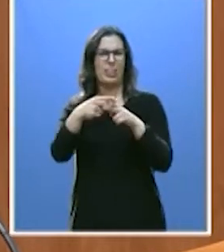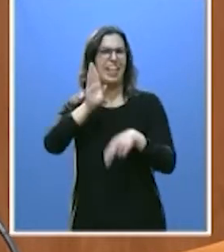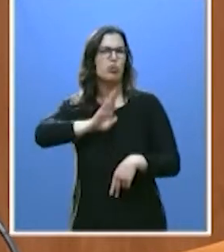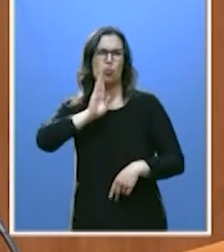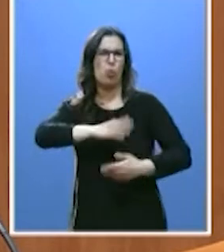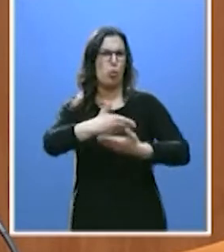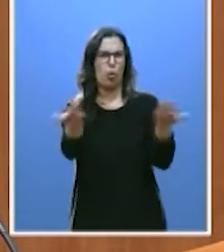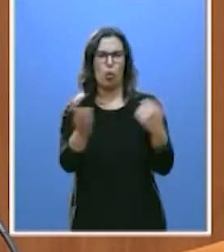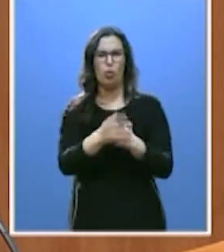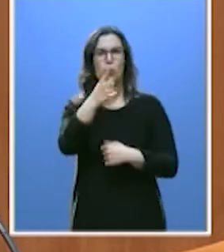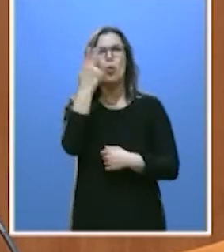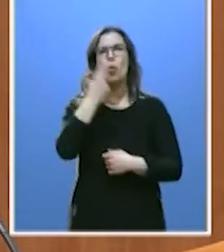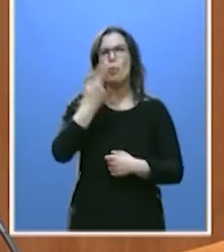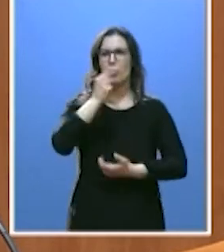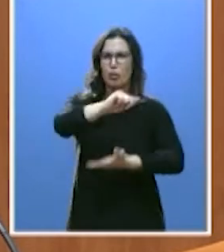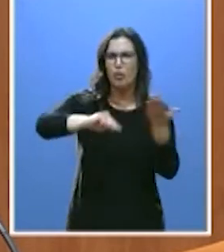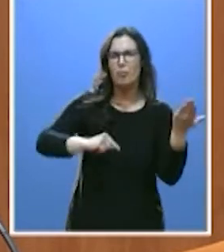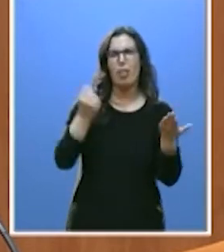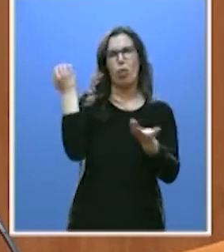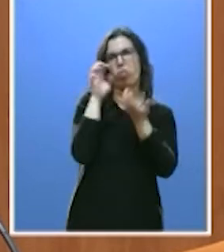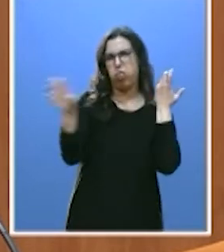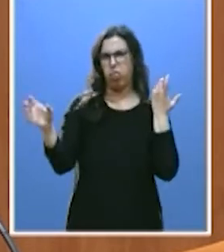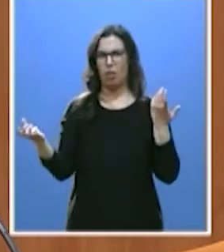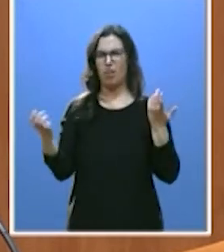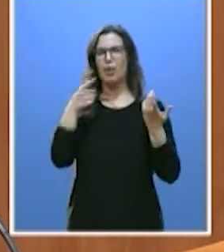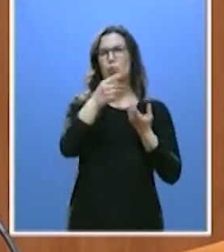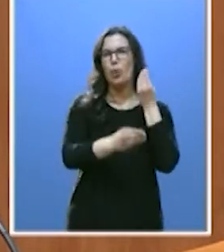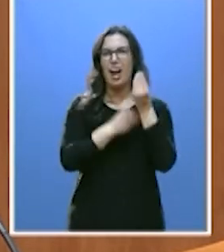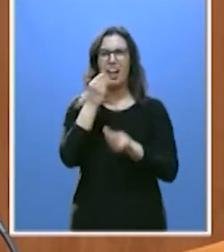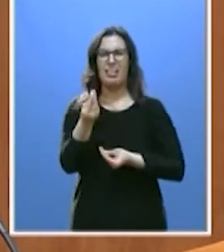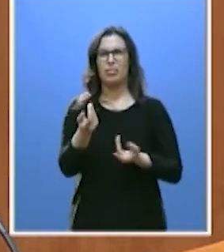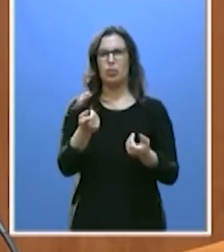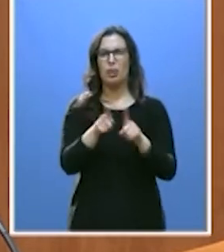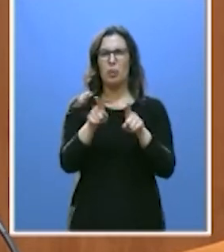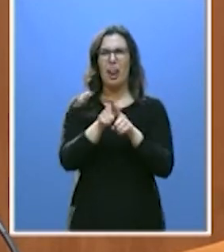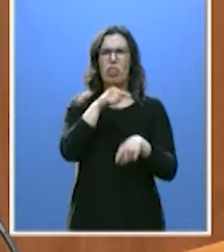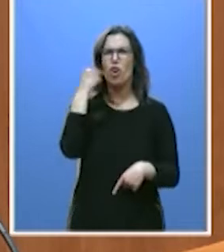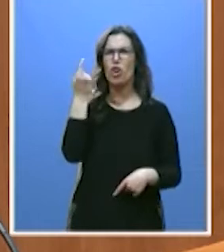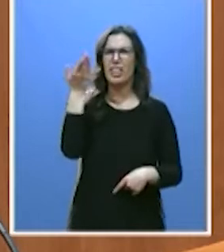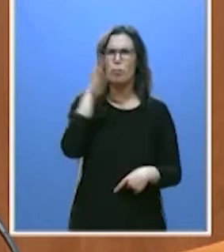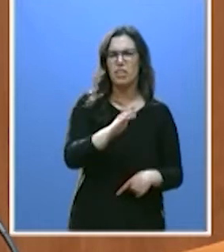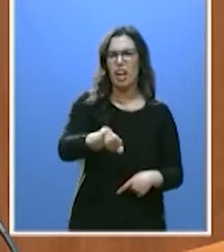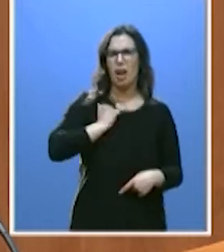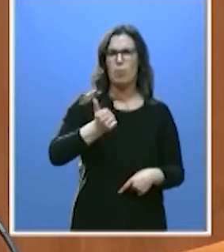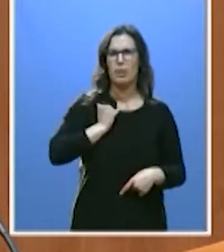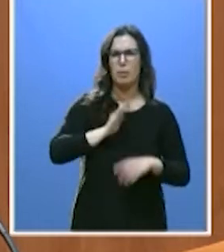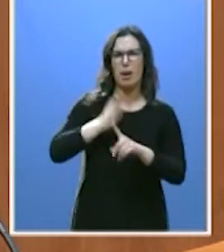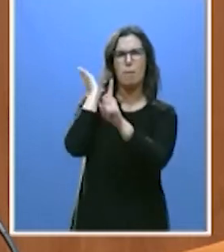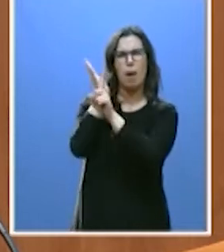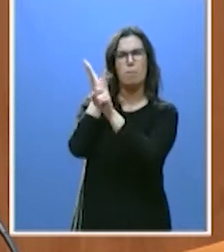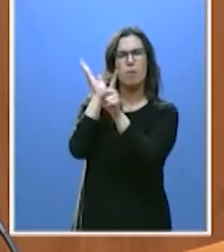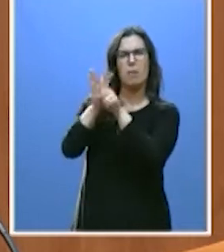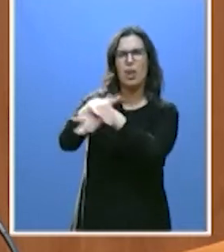compromisos firmados. Ha utilizado las peores artes, el dolor y la muerte generada por la pandemia, para desgastar al gobierno.